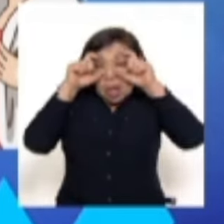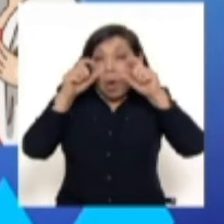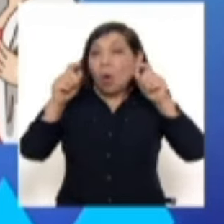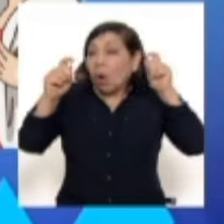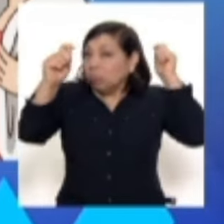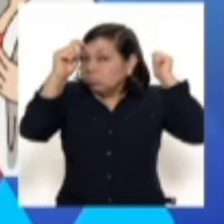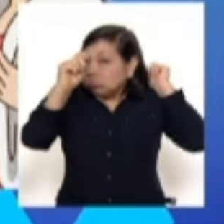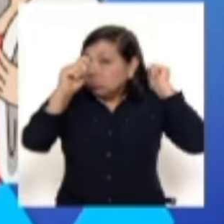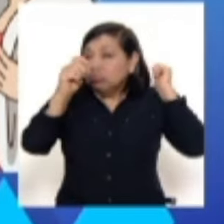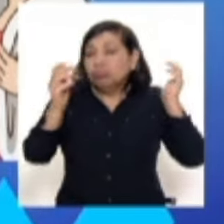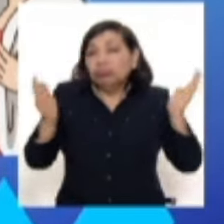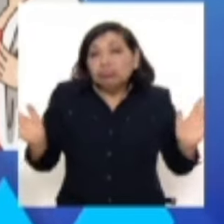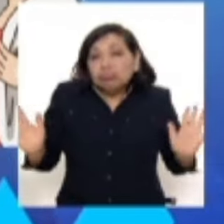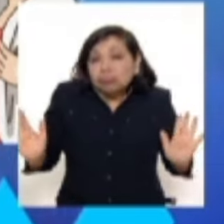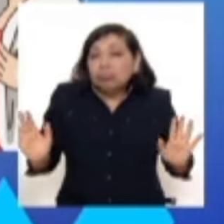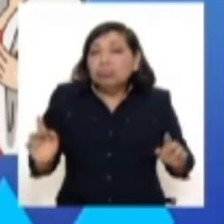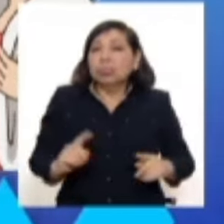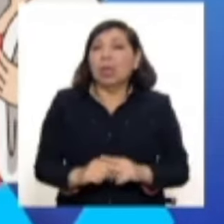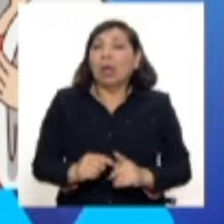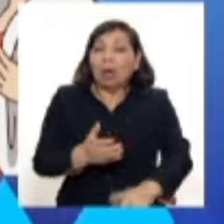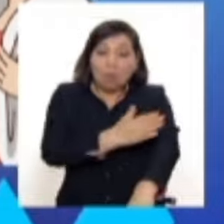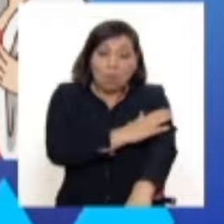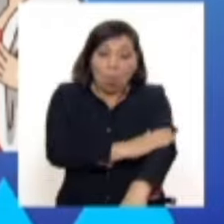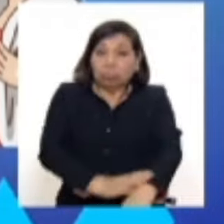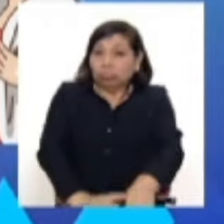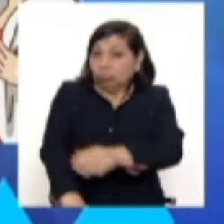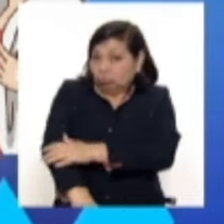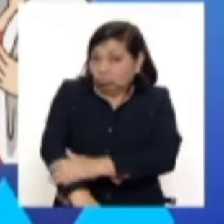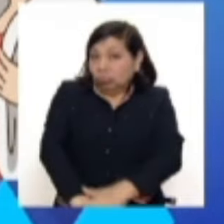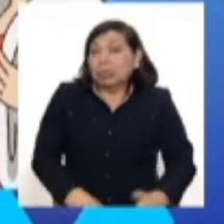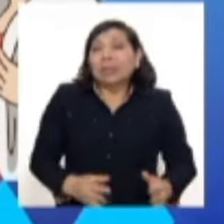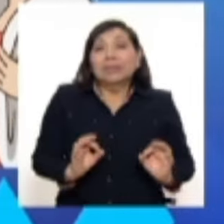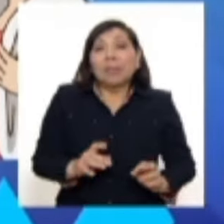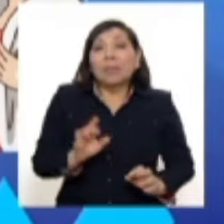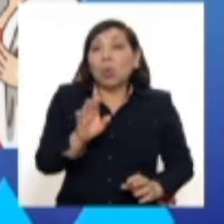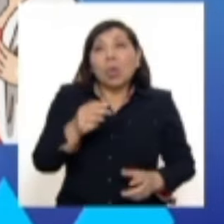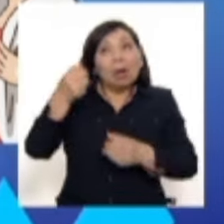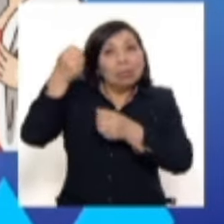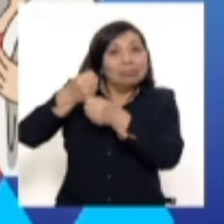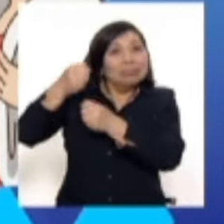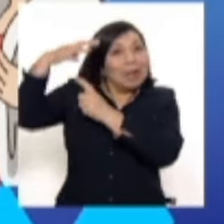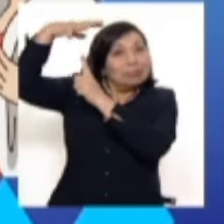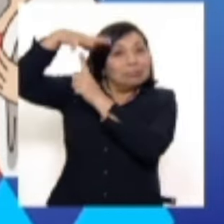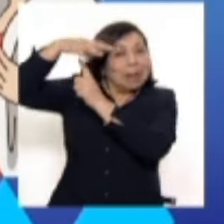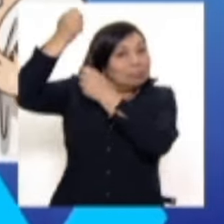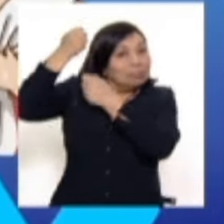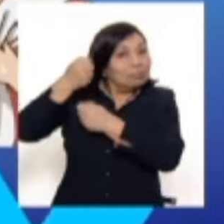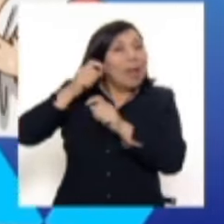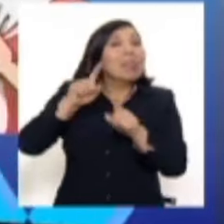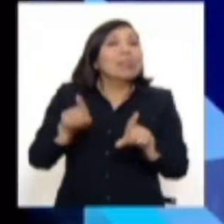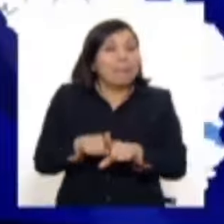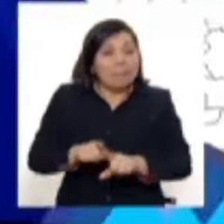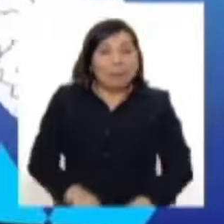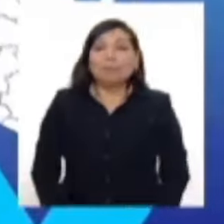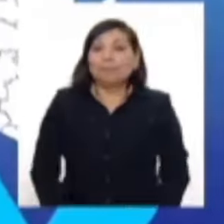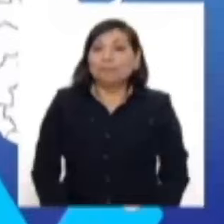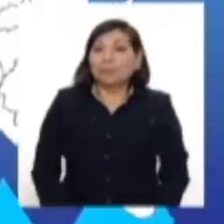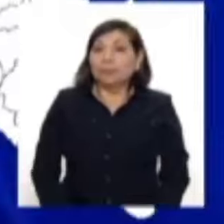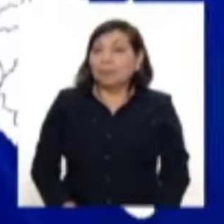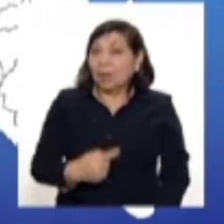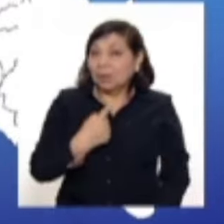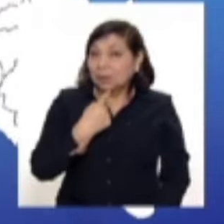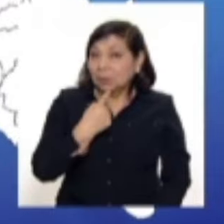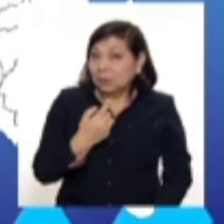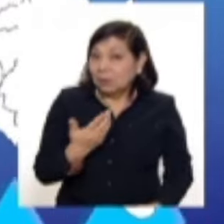sol, sombrero de ala ancha, manga larga y también usar sombrilla. Ahora bien, pasamos a los